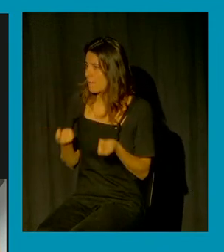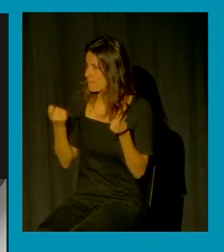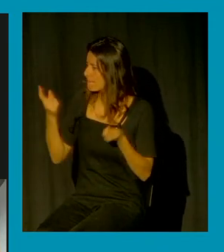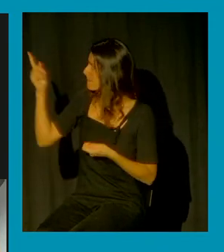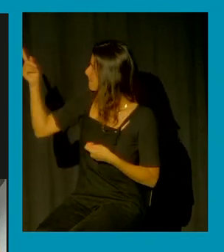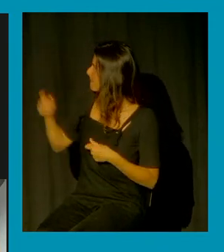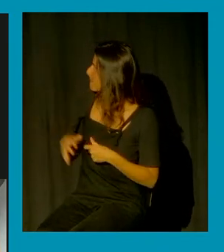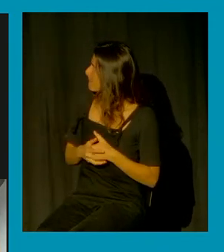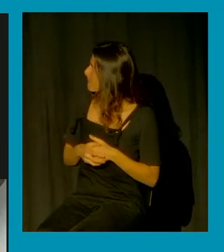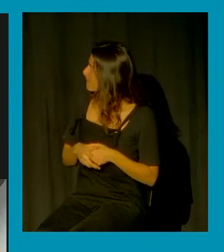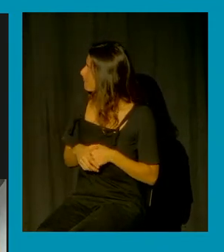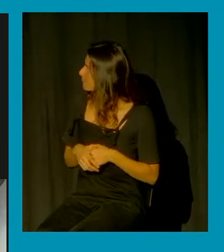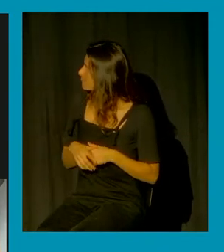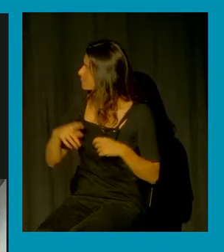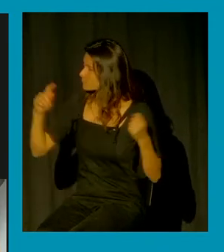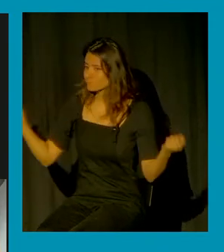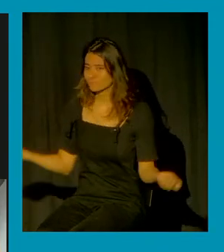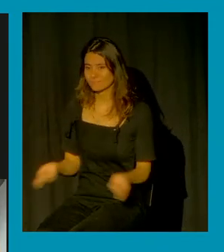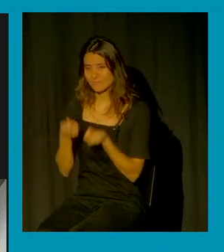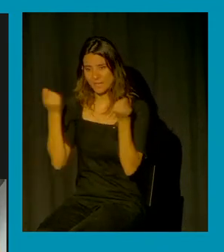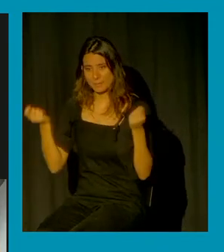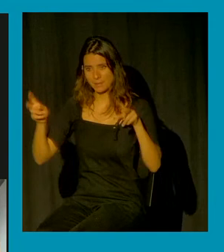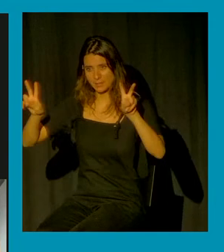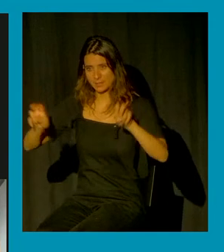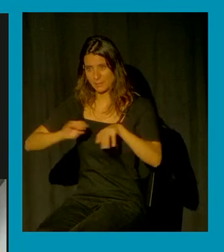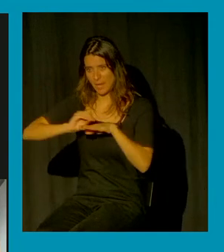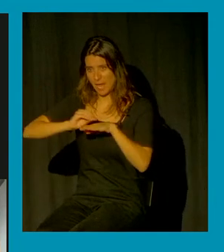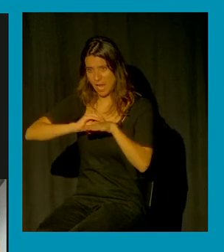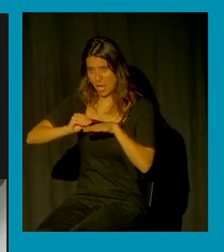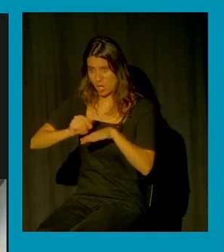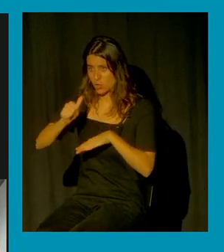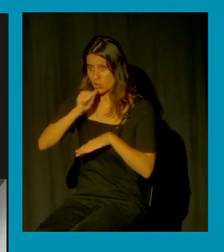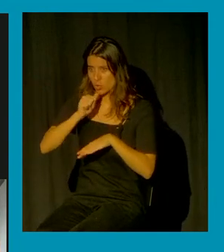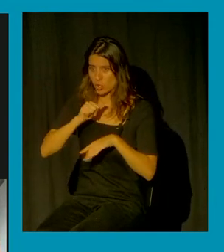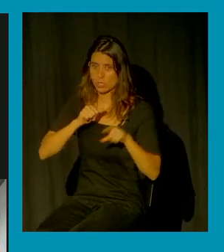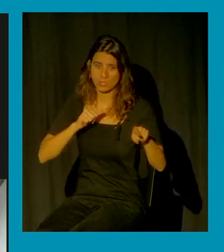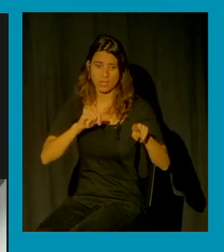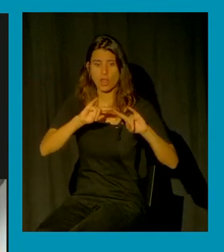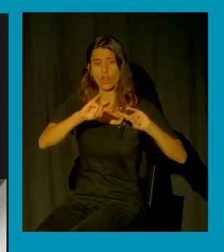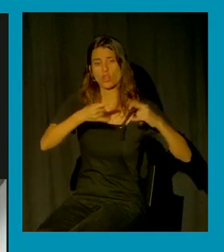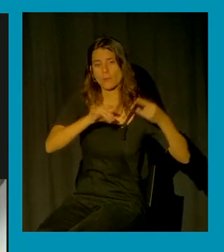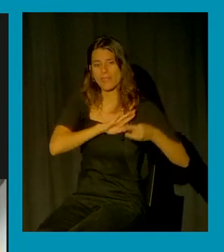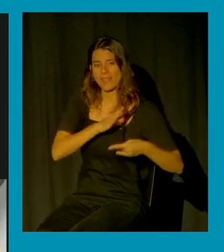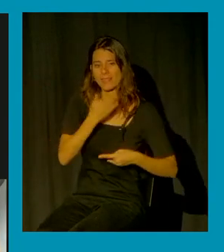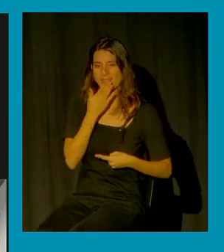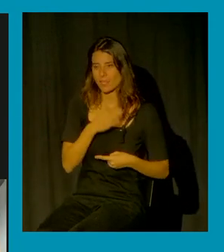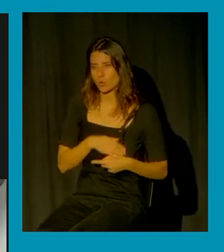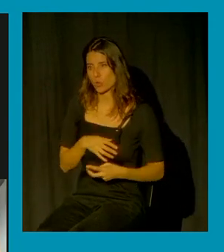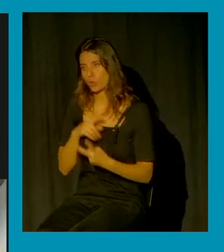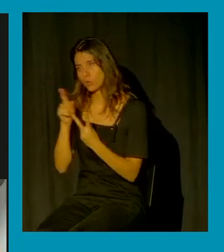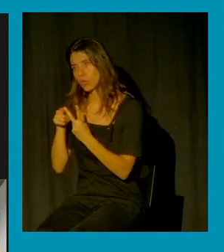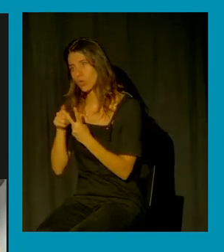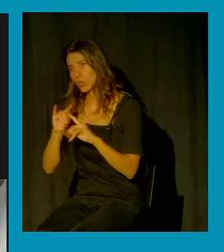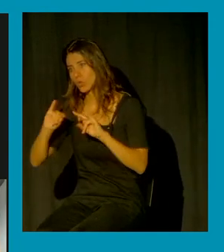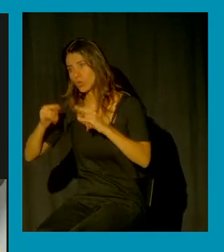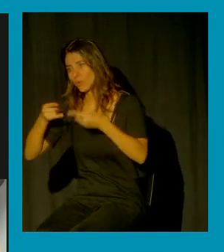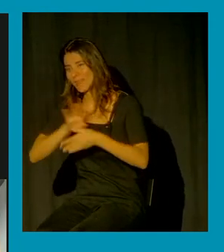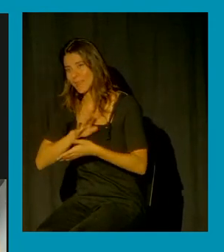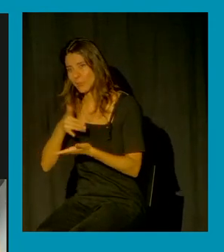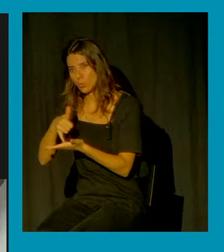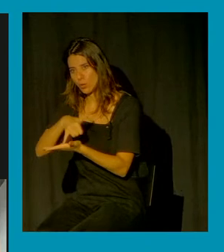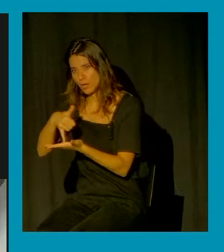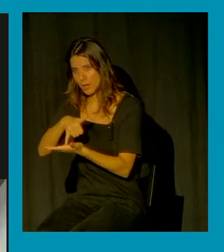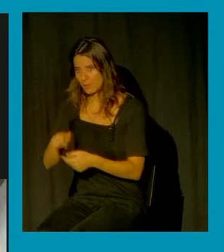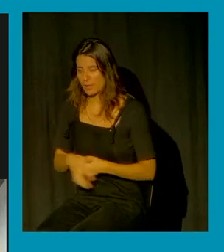sobre el consumo de alcohol y para él es el doble de ridículo que no el doble de agresor pero para ella es el doble de vulnerable